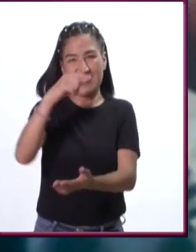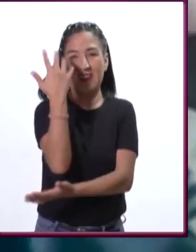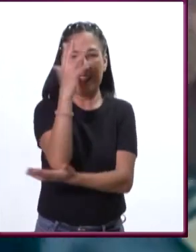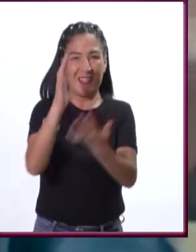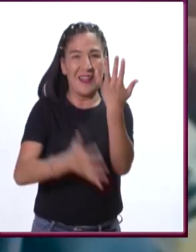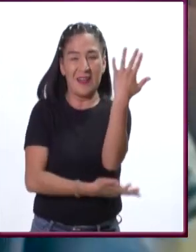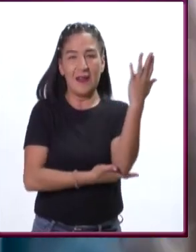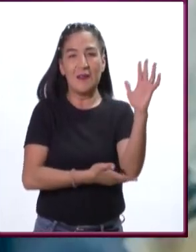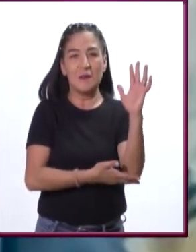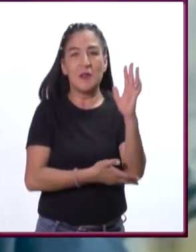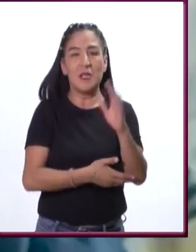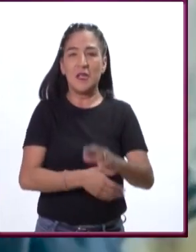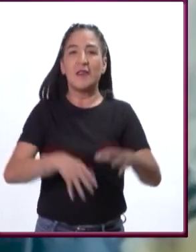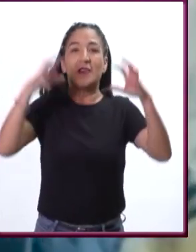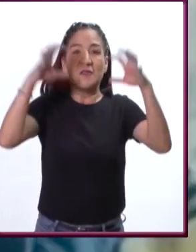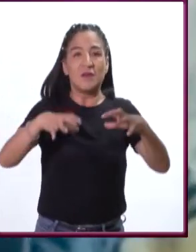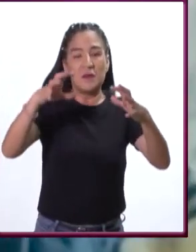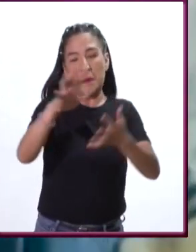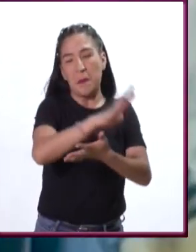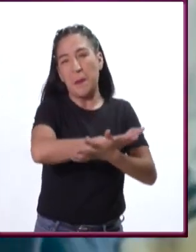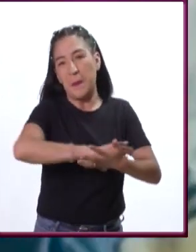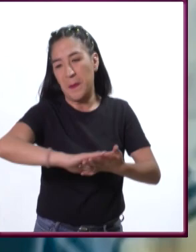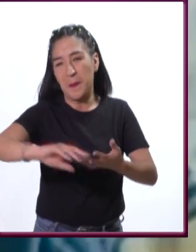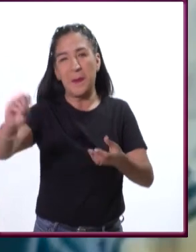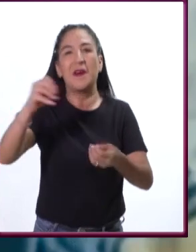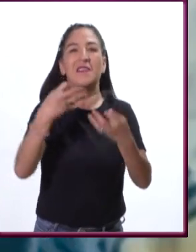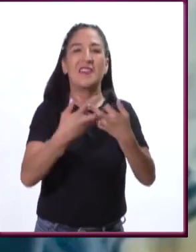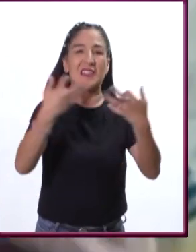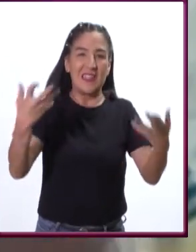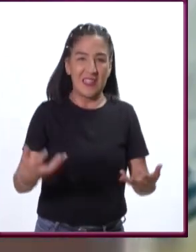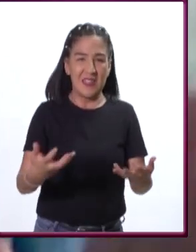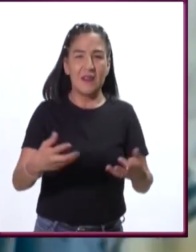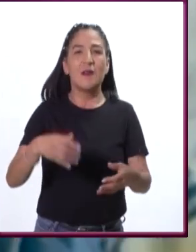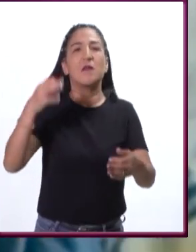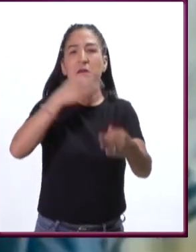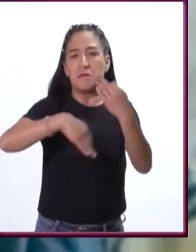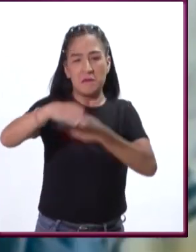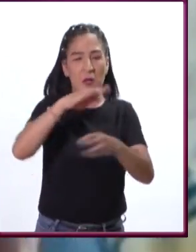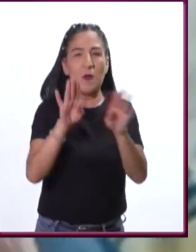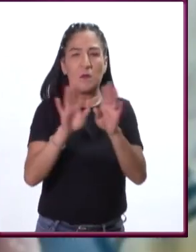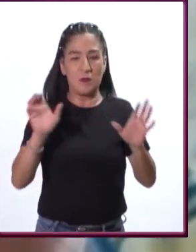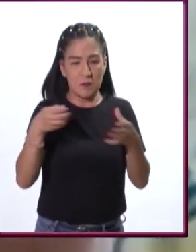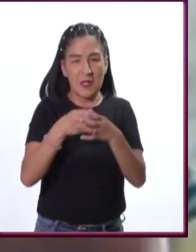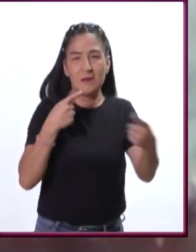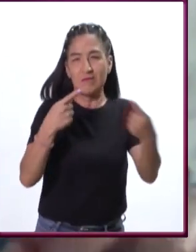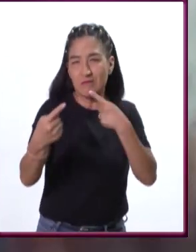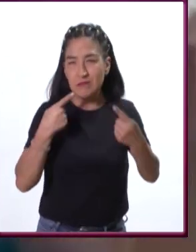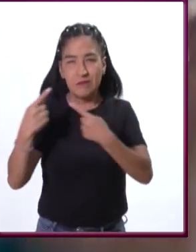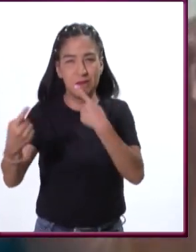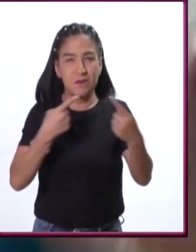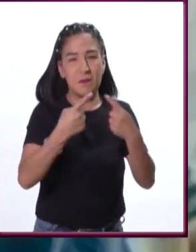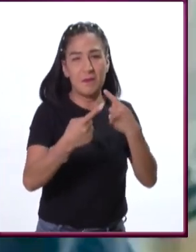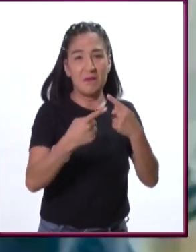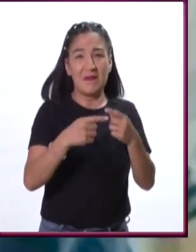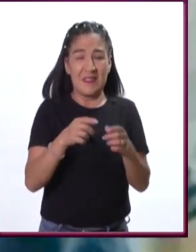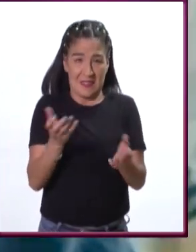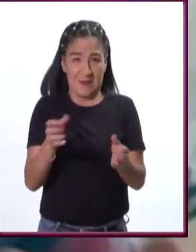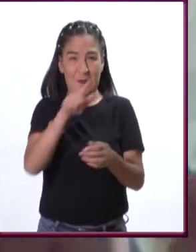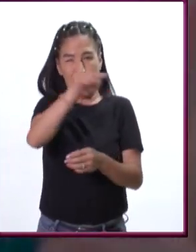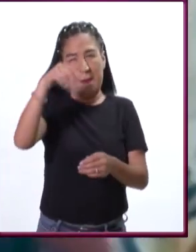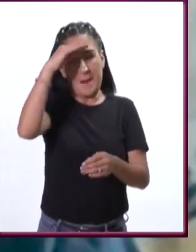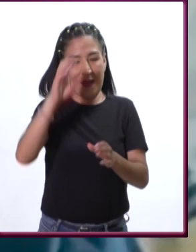los árboles, la lluvia se llevaba a la tierra. Y es una decisión comunitaria de una comunidad súper